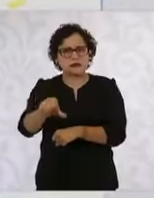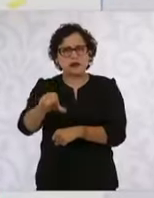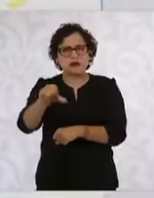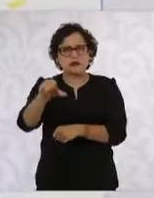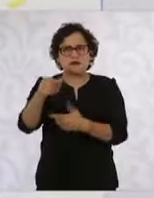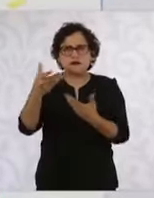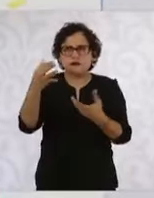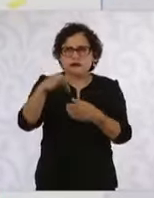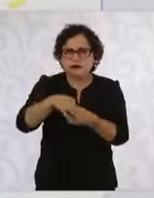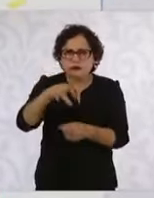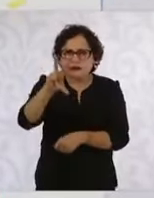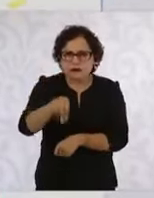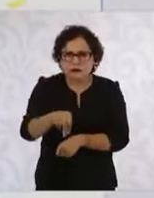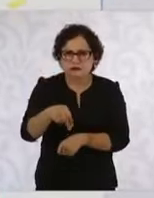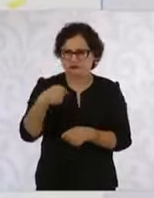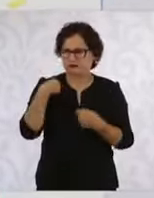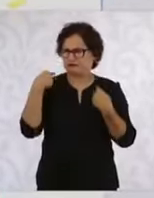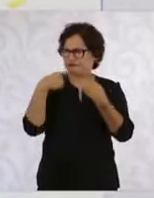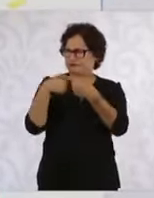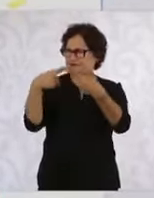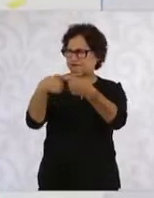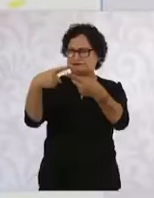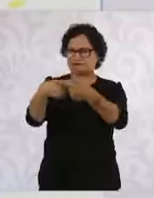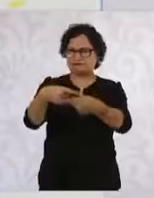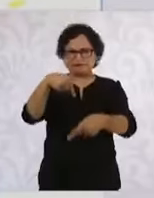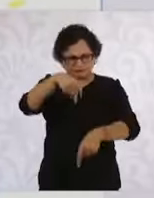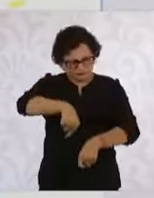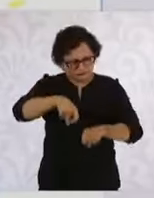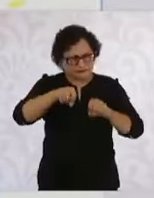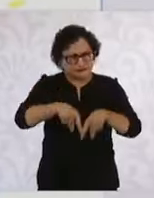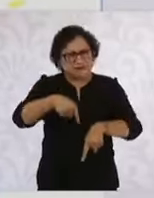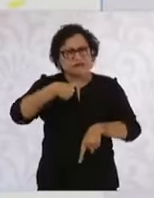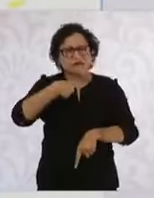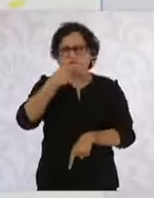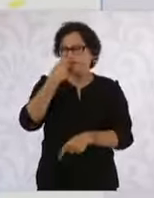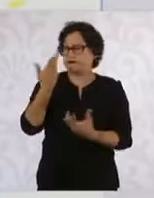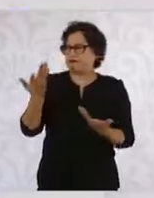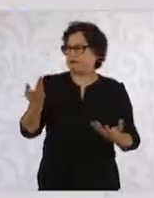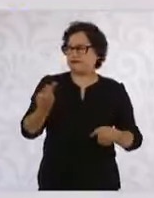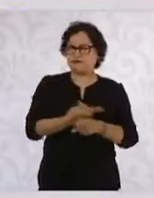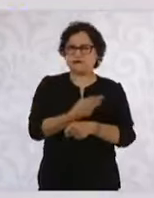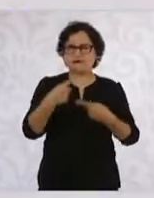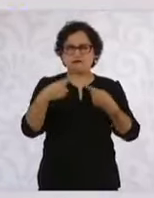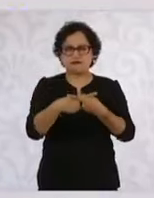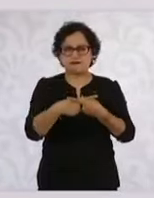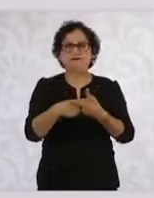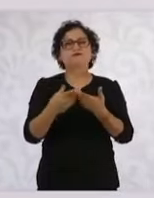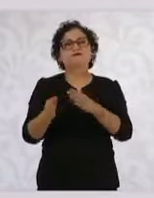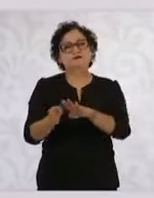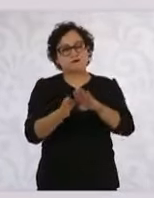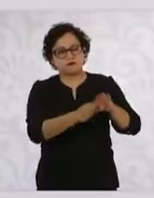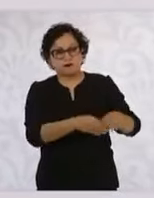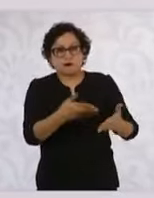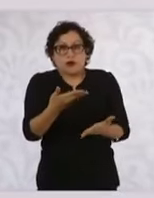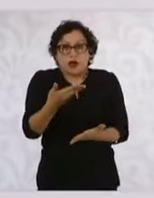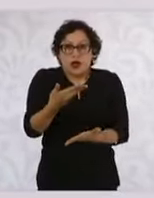Y luego ahora, cuando se vota la